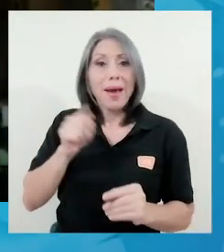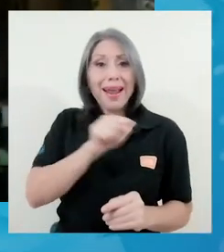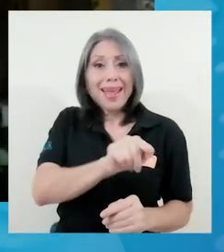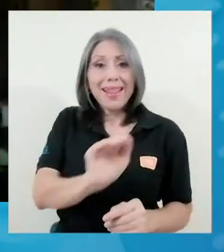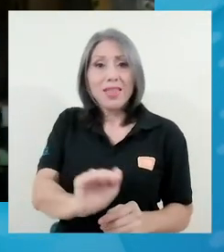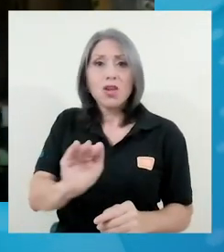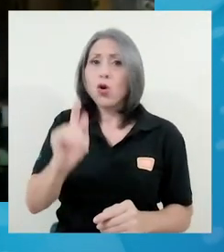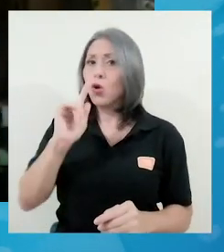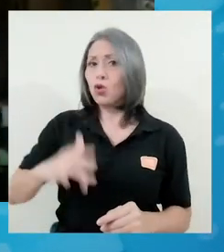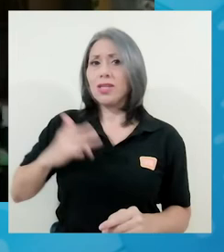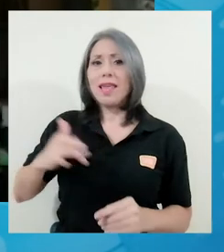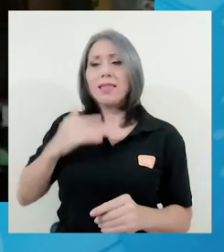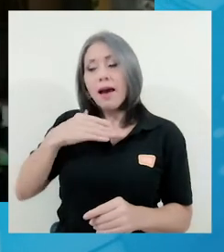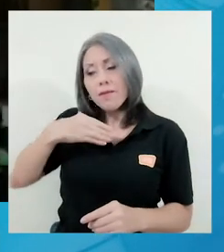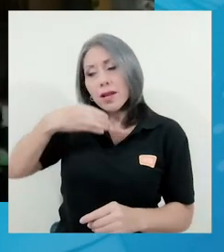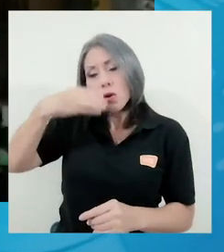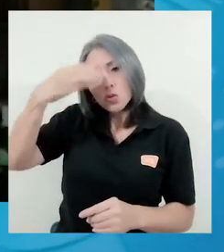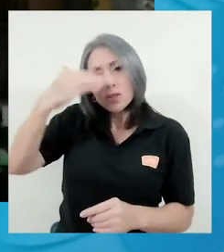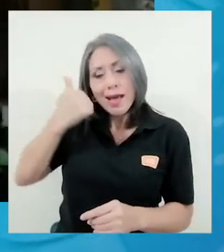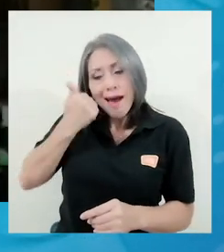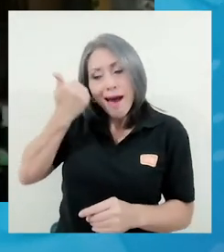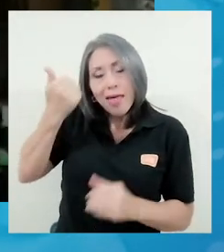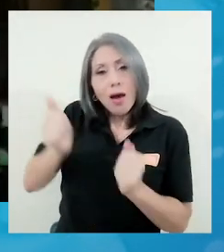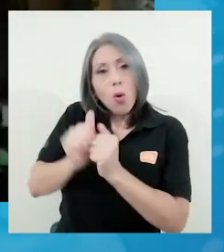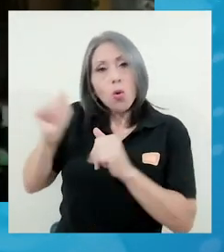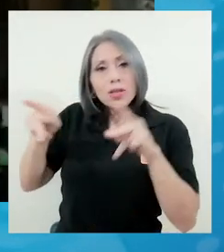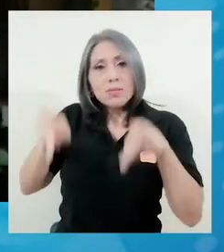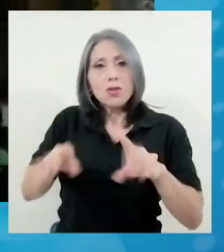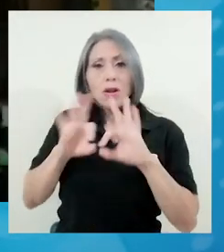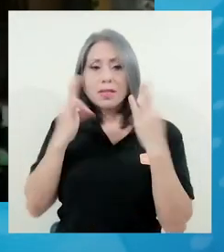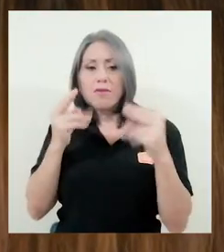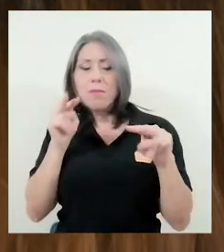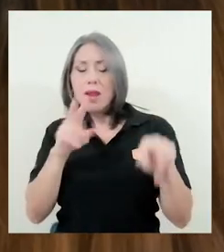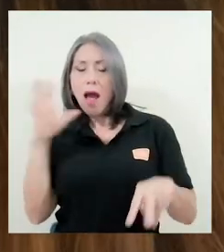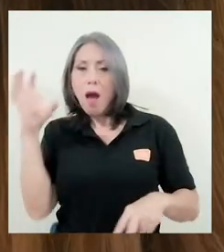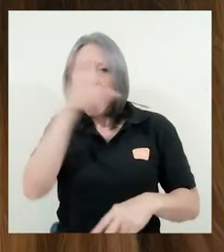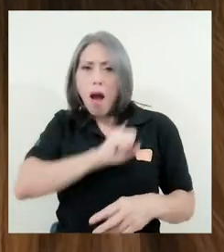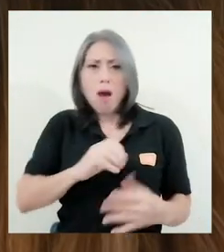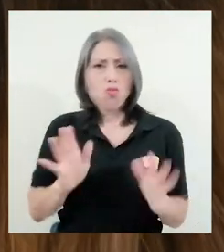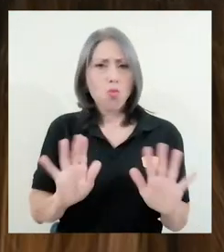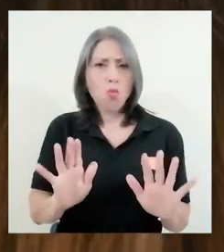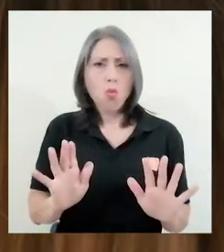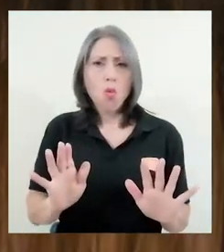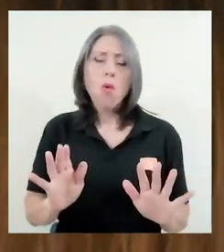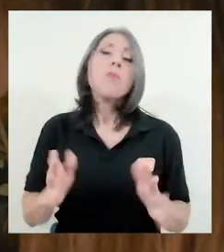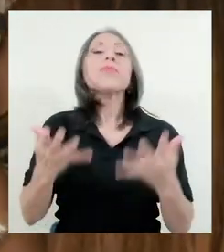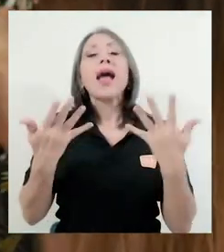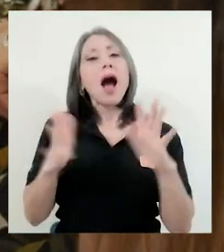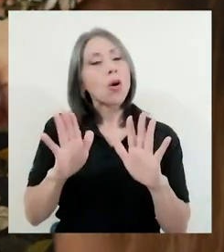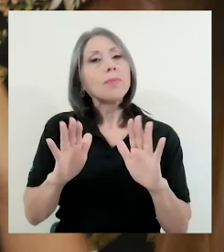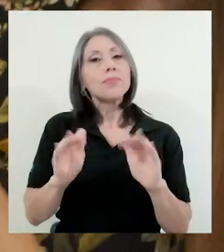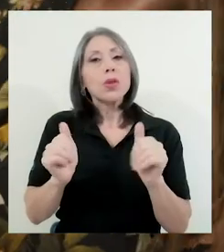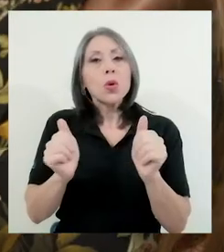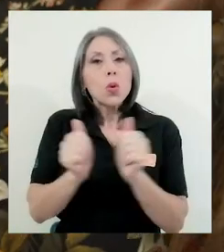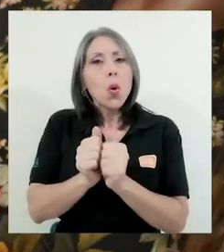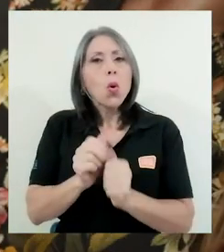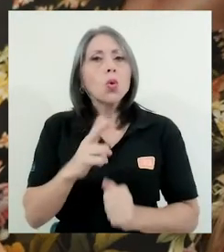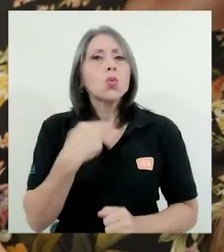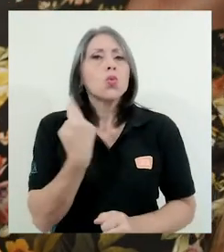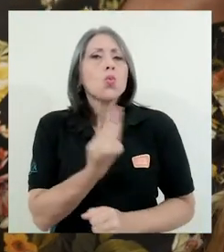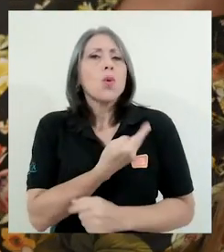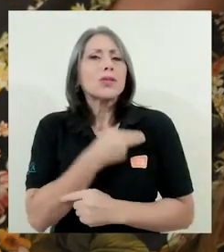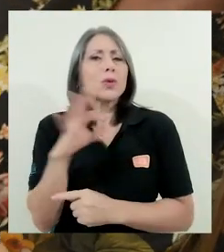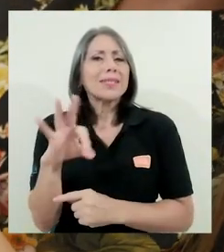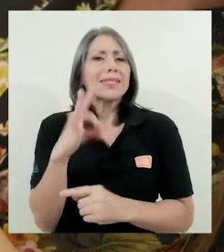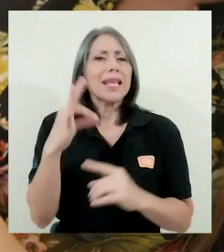familia, no se sienta avergonzado, avergonzada, no se sienta inhibido. Encontremos a partir, o desarrollamos algo a partir de